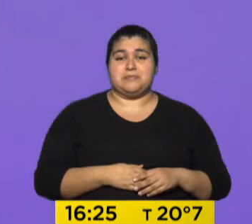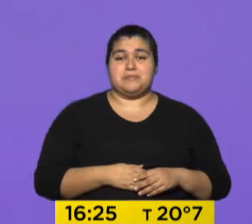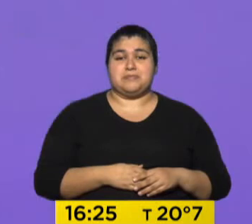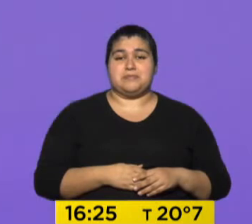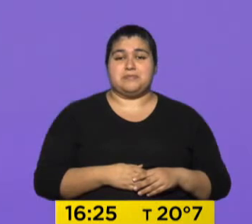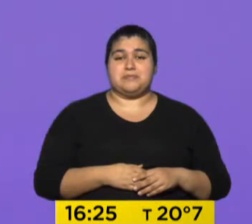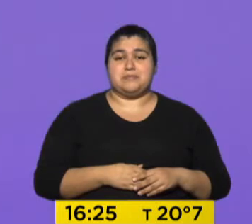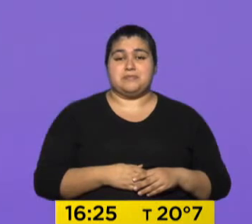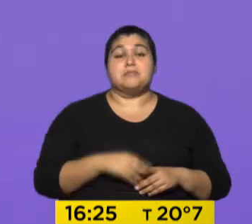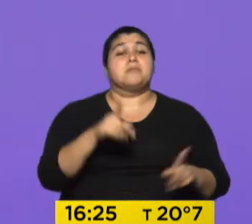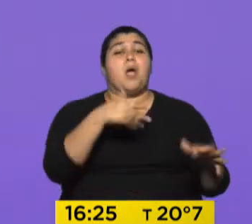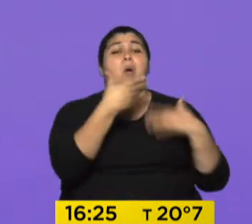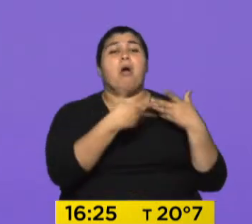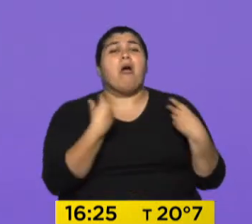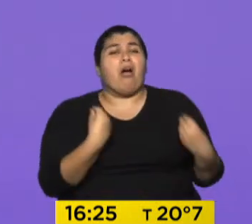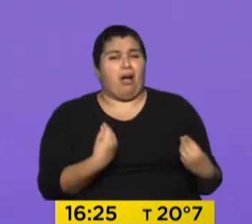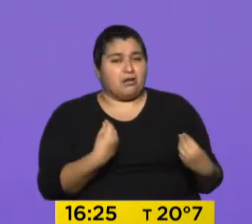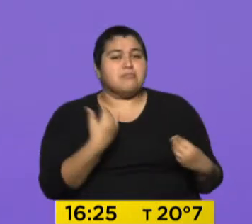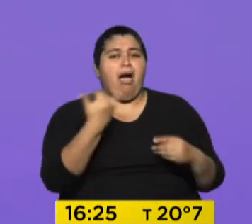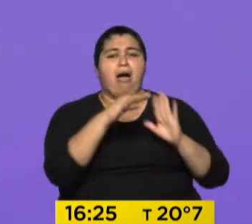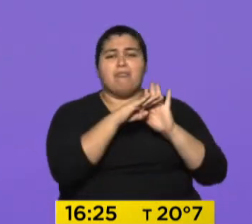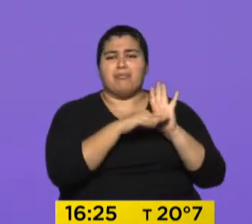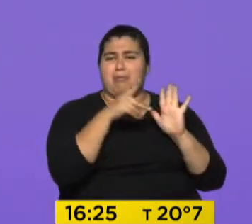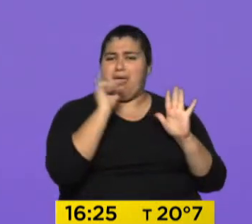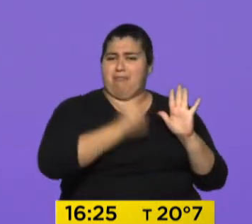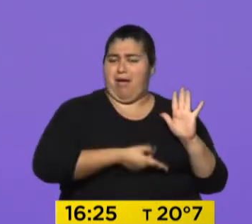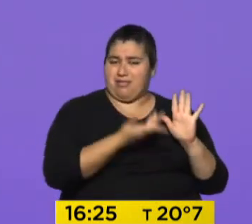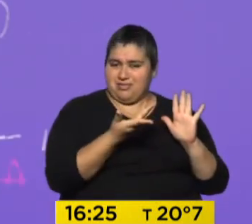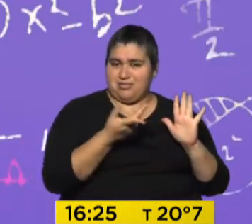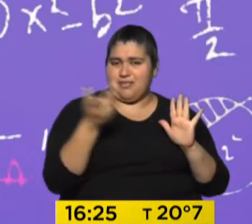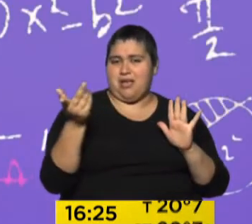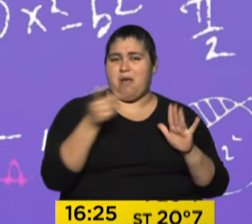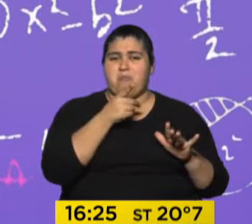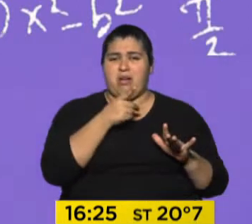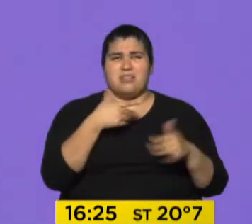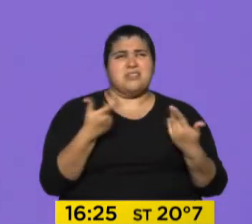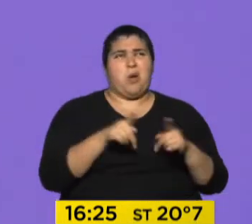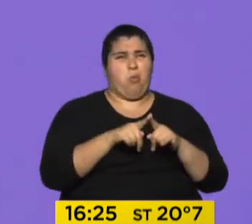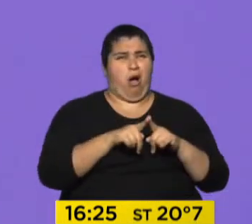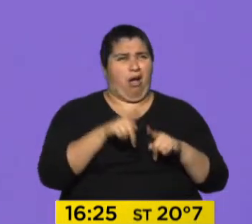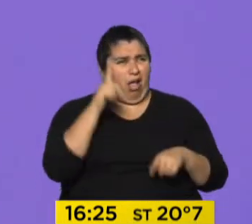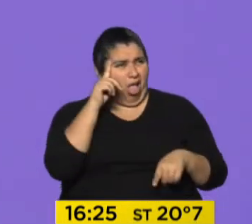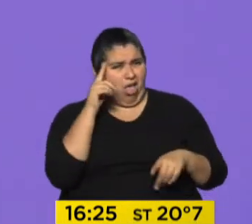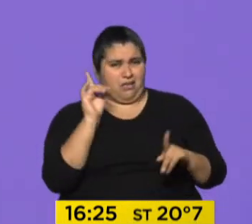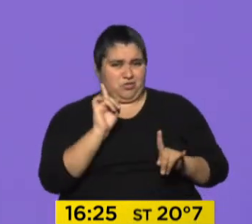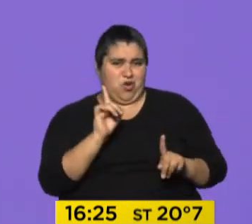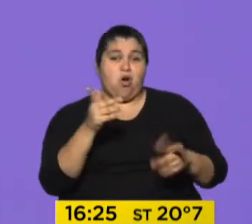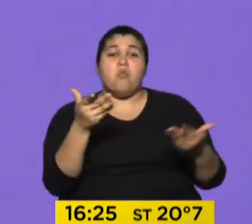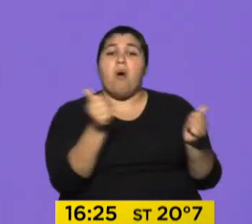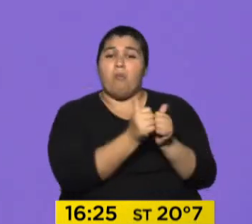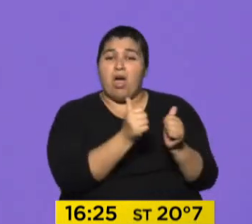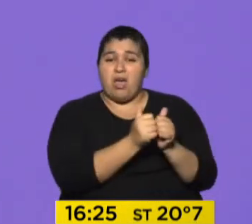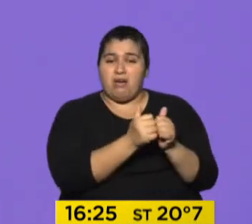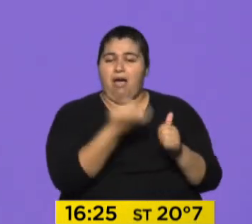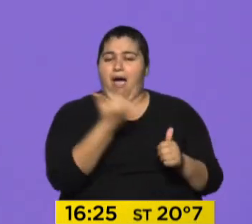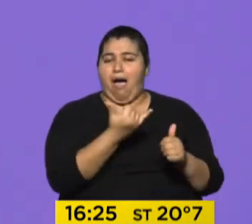Es un juego y tiene reglas, como el juego de la boca. No es un problema de física cuántica. En una relación de pareja podemos